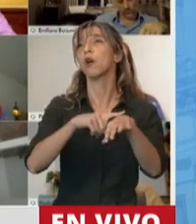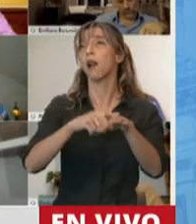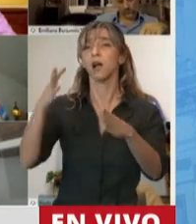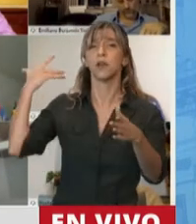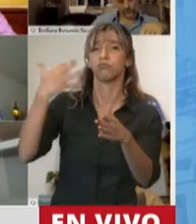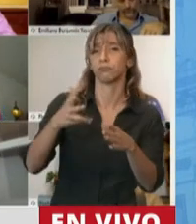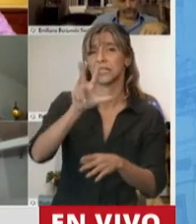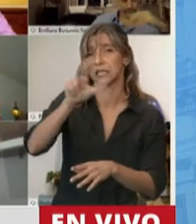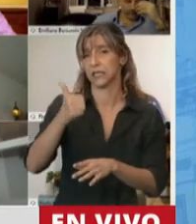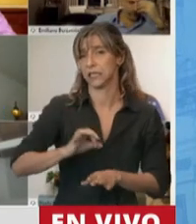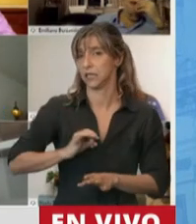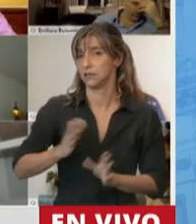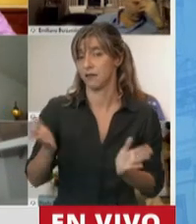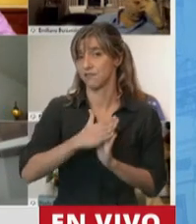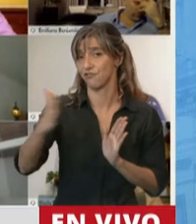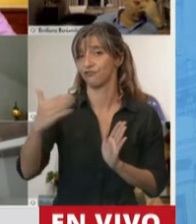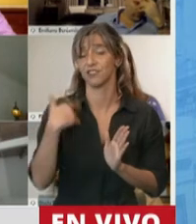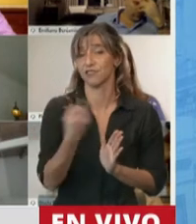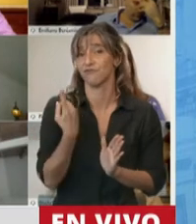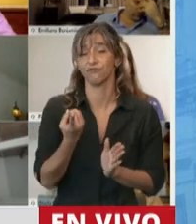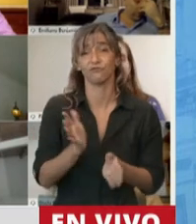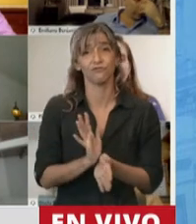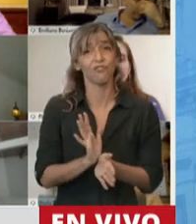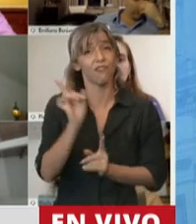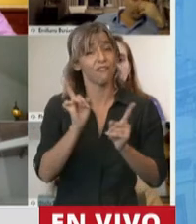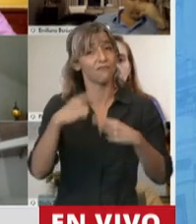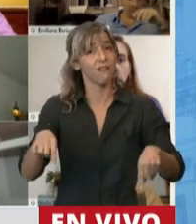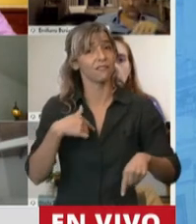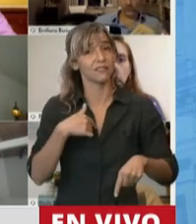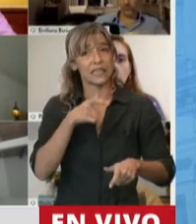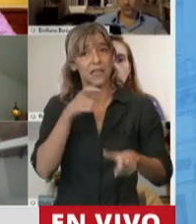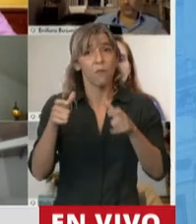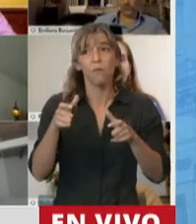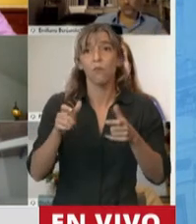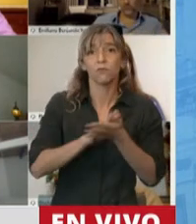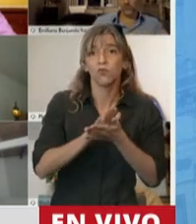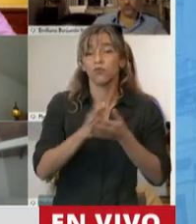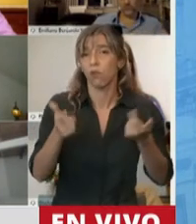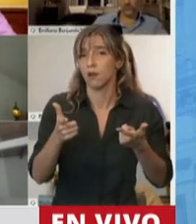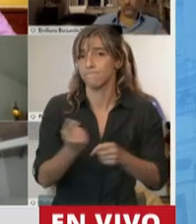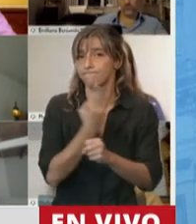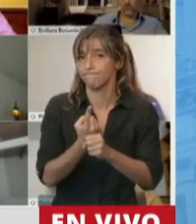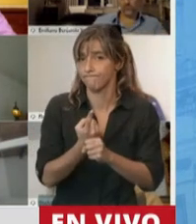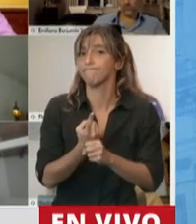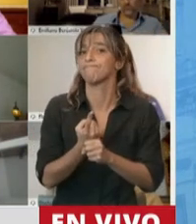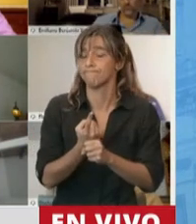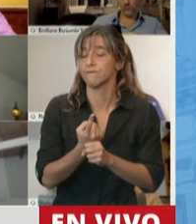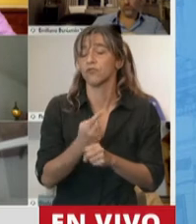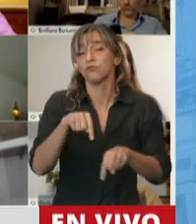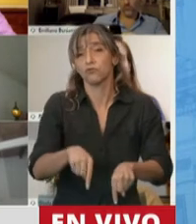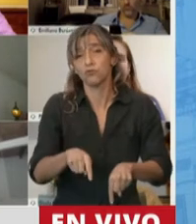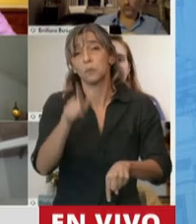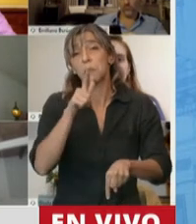de la realidad a las cuales no les podemos dar respuesta. En este sentido, creo que hoy estamos dando una respuesta